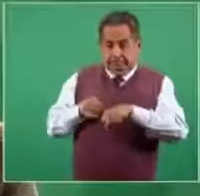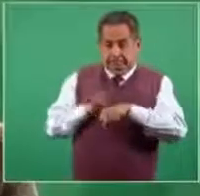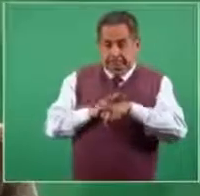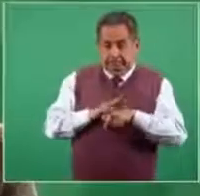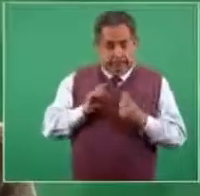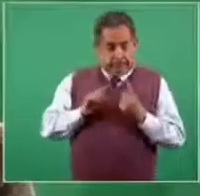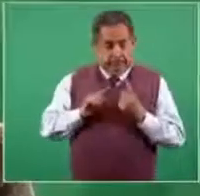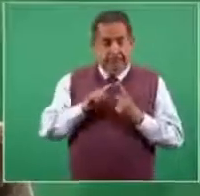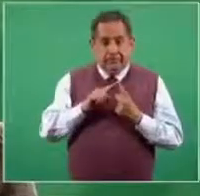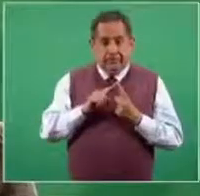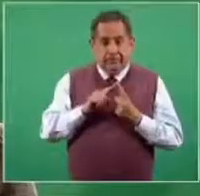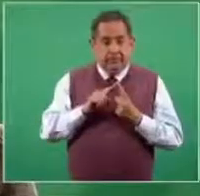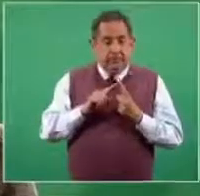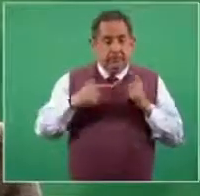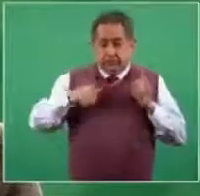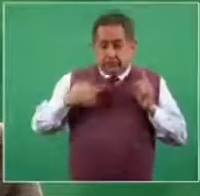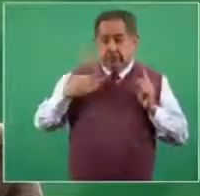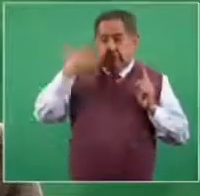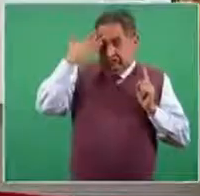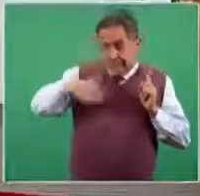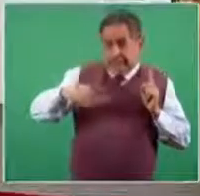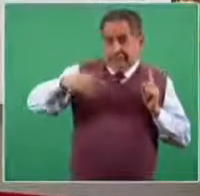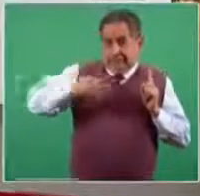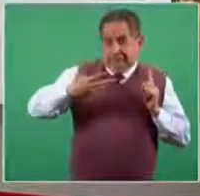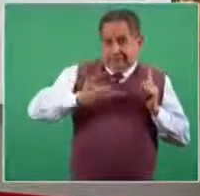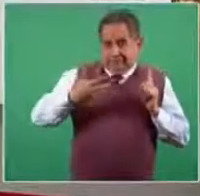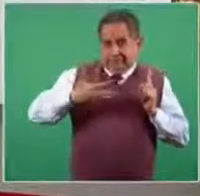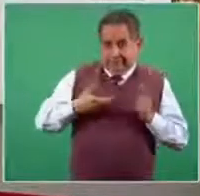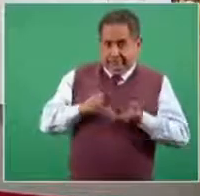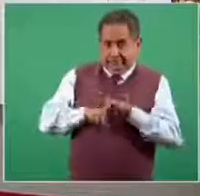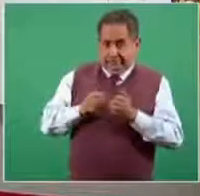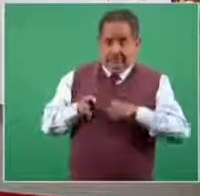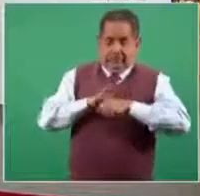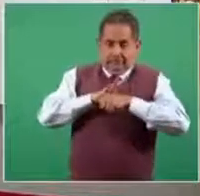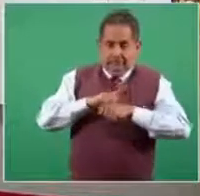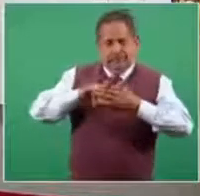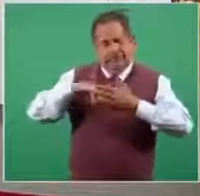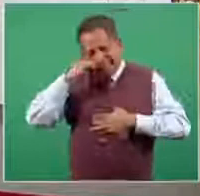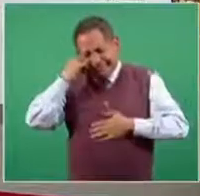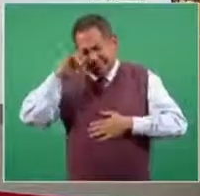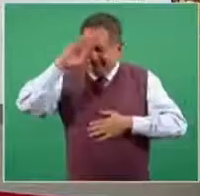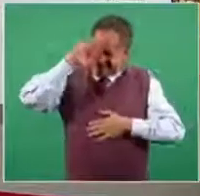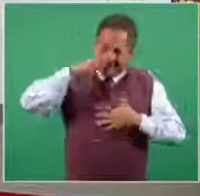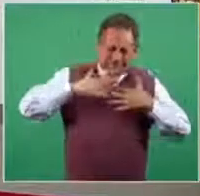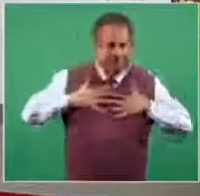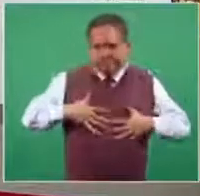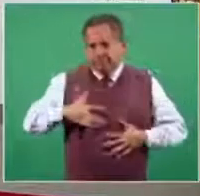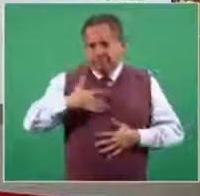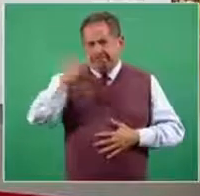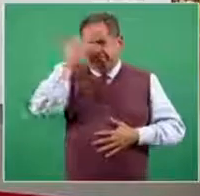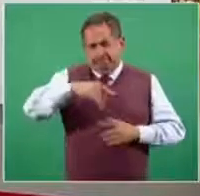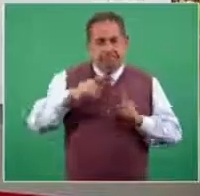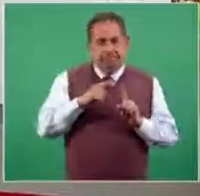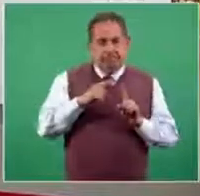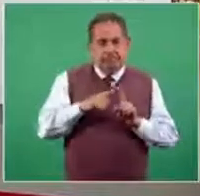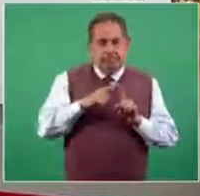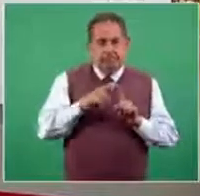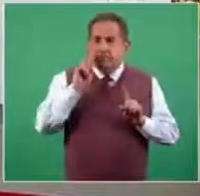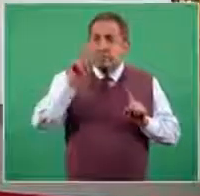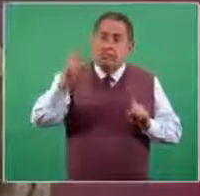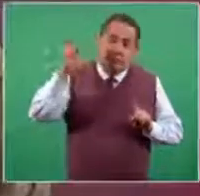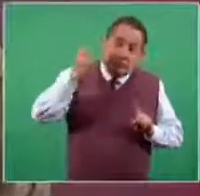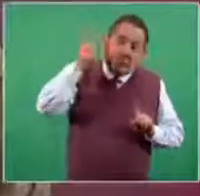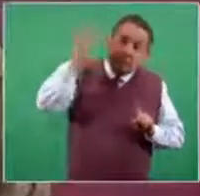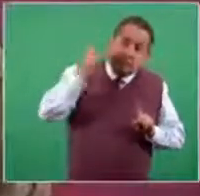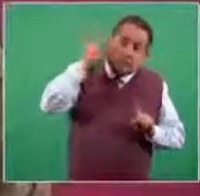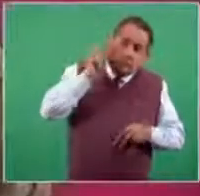seis días desde que sabía que tenía COVID-19, porque tenía los síntomas característicos. Es una persona que ve las conferencias